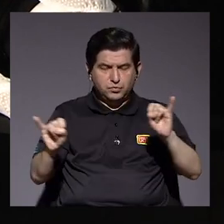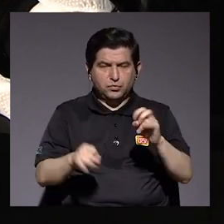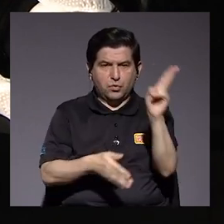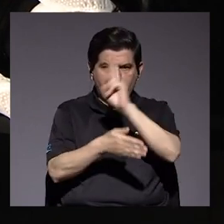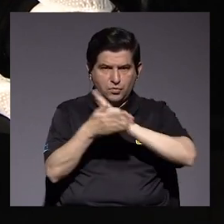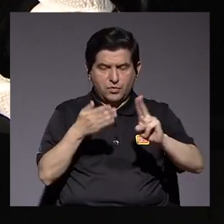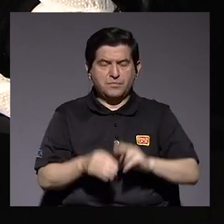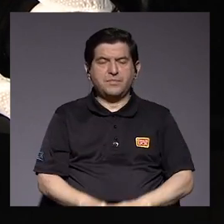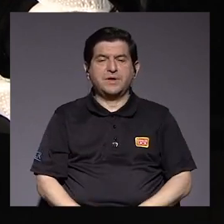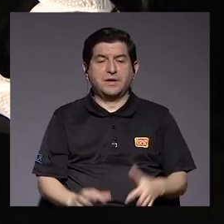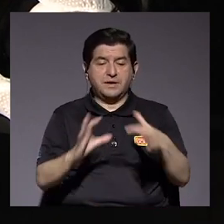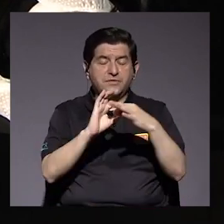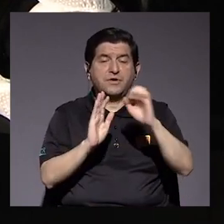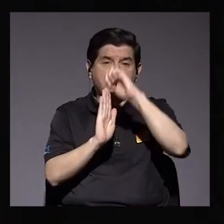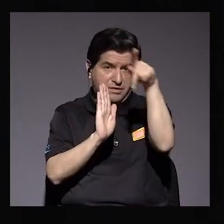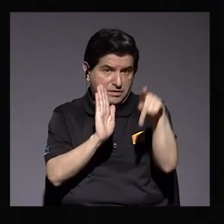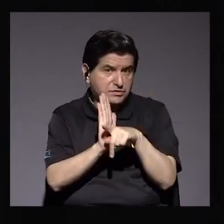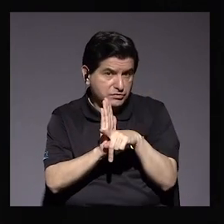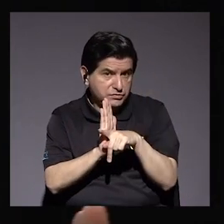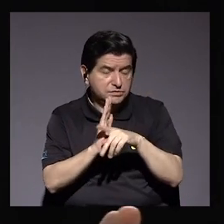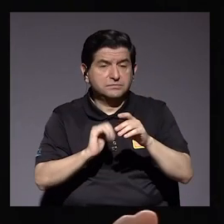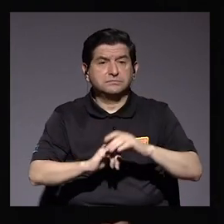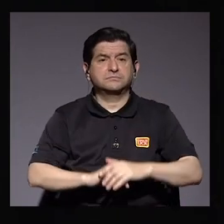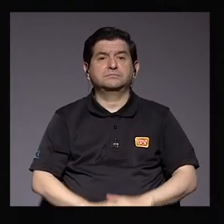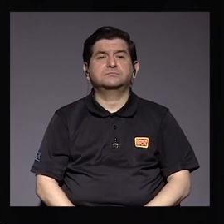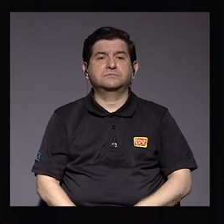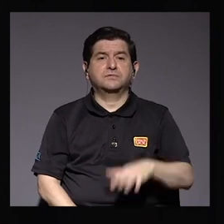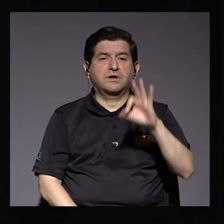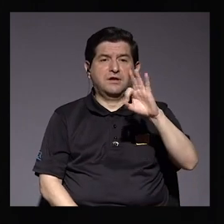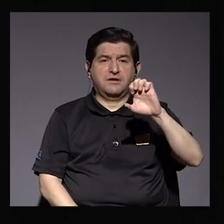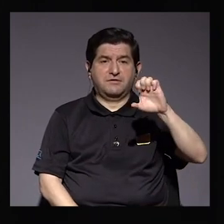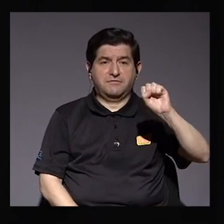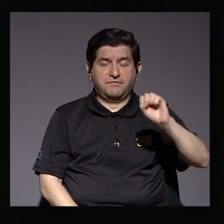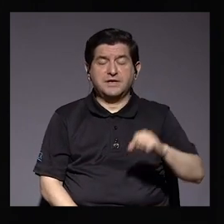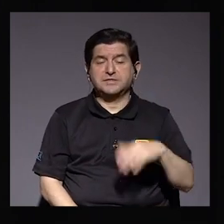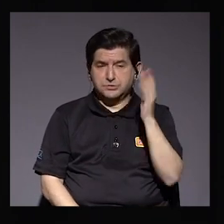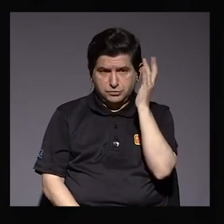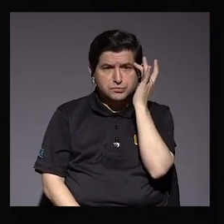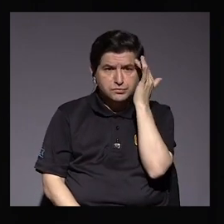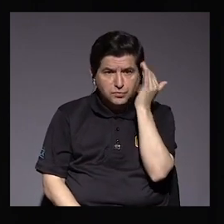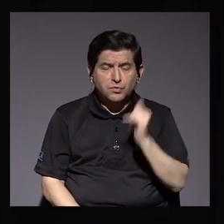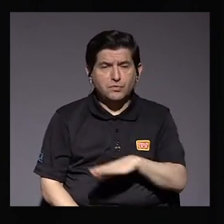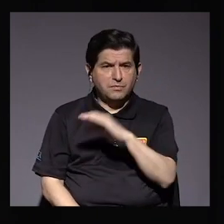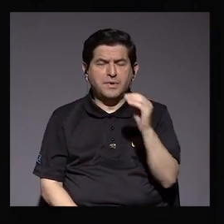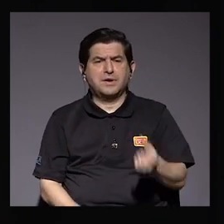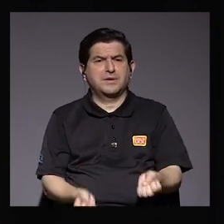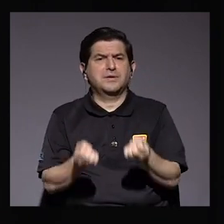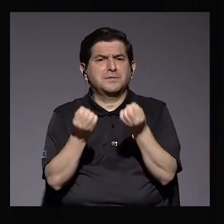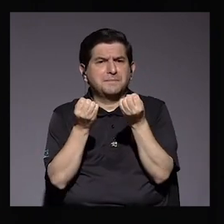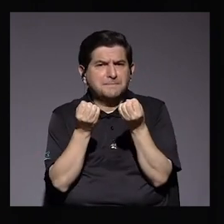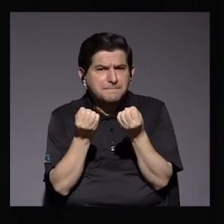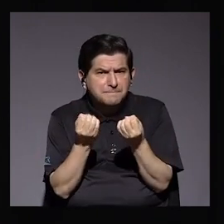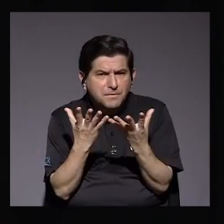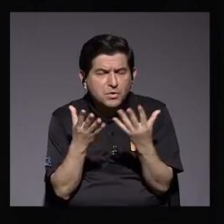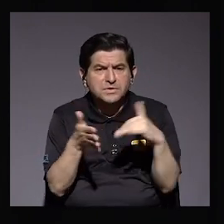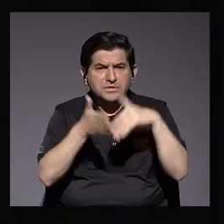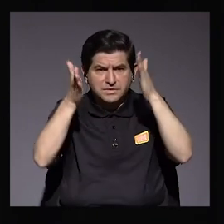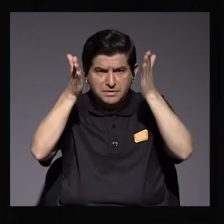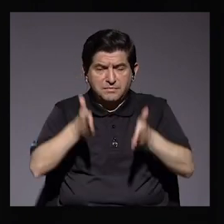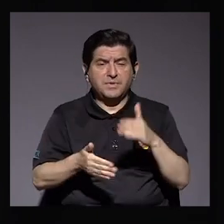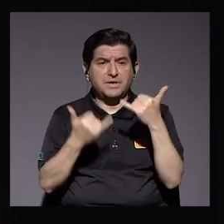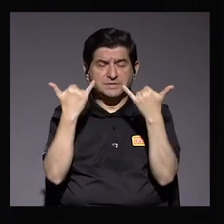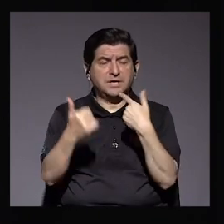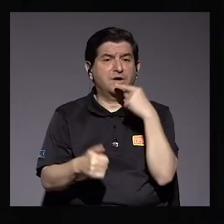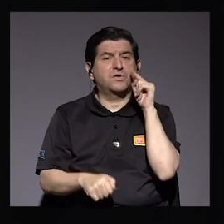que tiene que ver con la constitución política. El FES es de preocupación y sobre todo por la gran cantidad de estudiantes